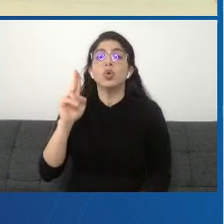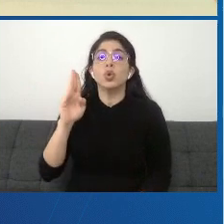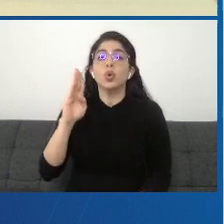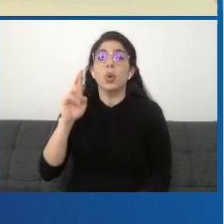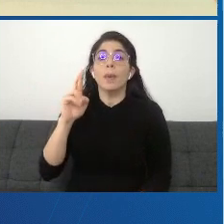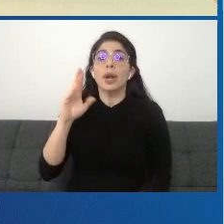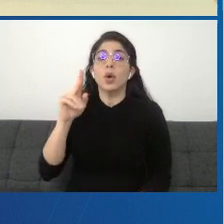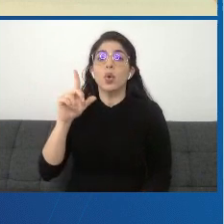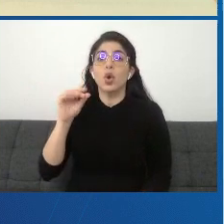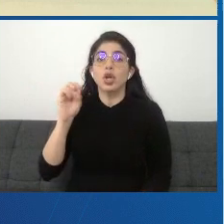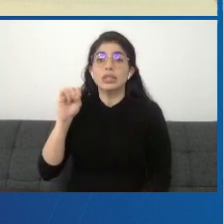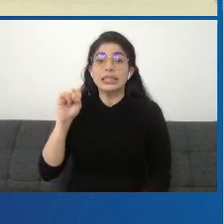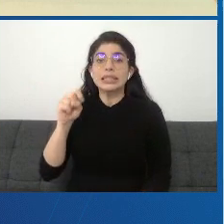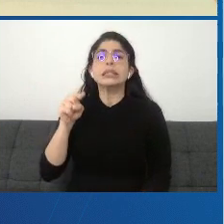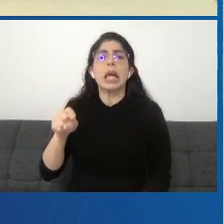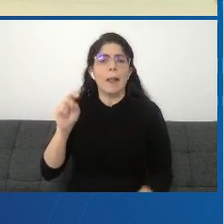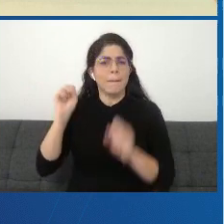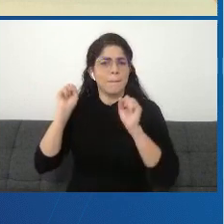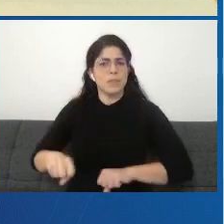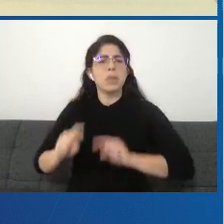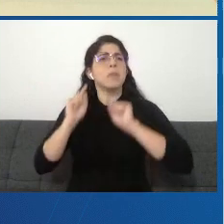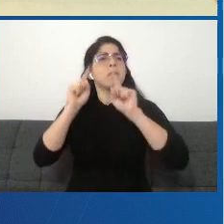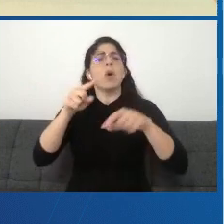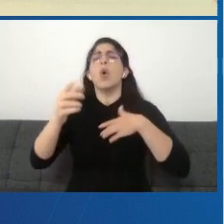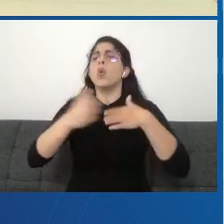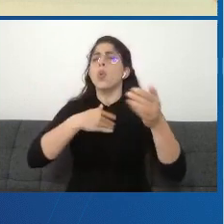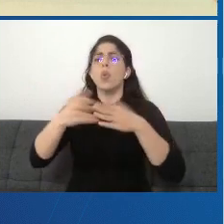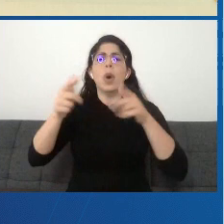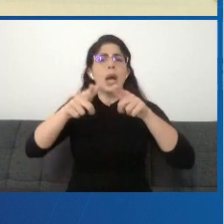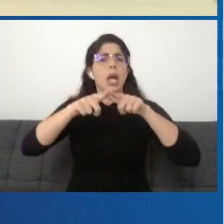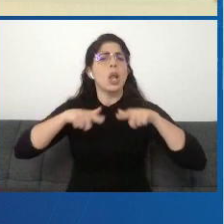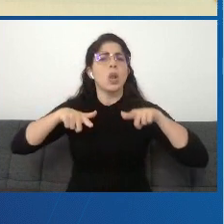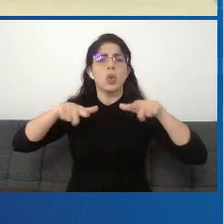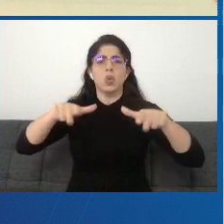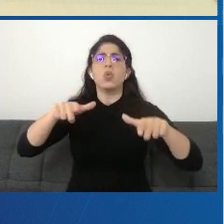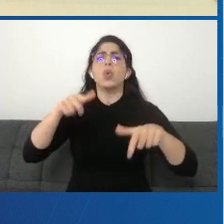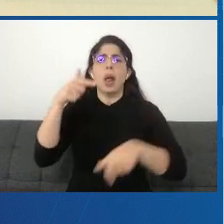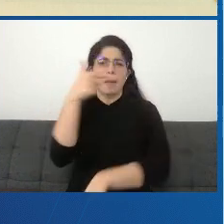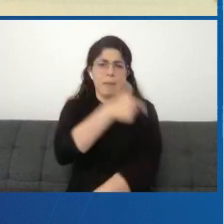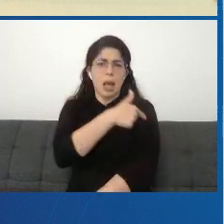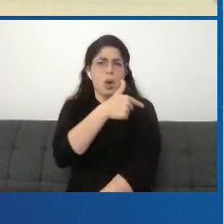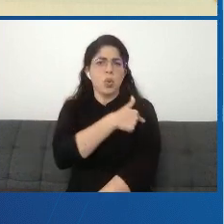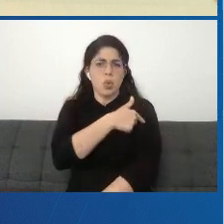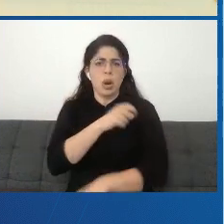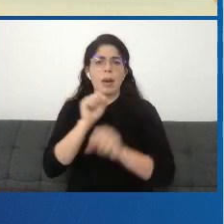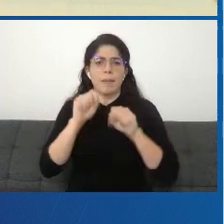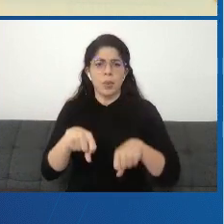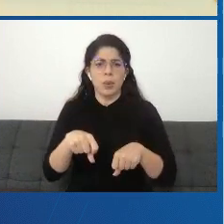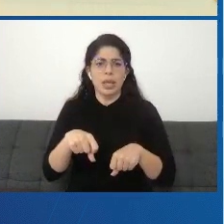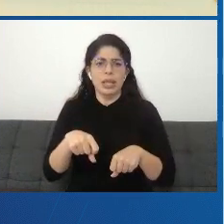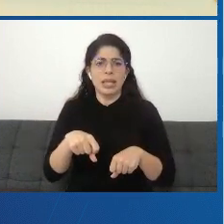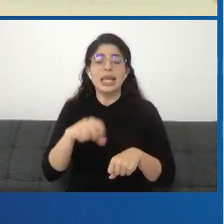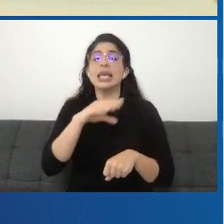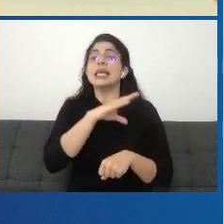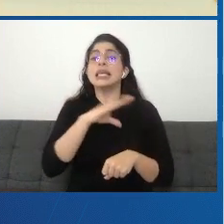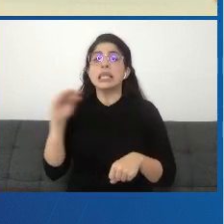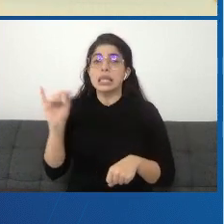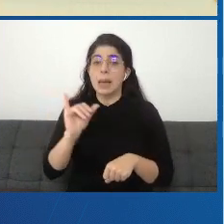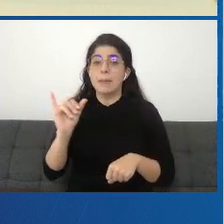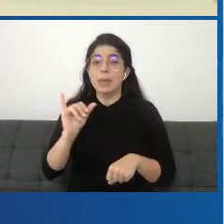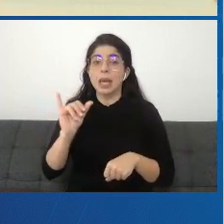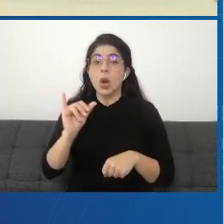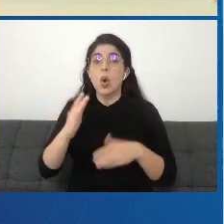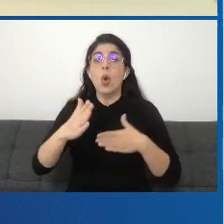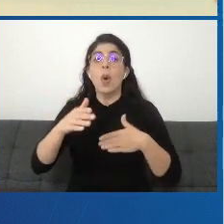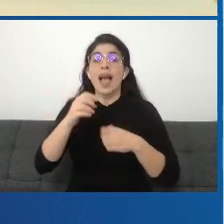vacunarse en cualquier vacunatorio del país y en cualquier de estas